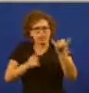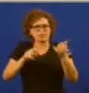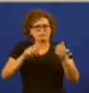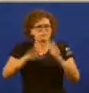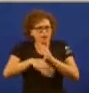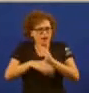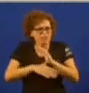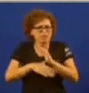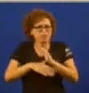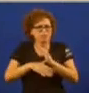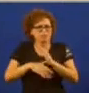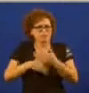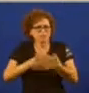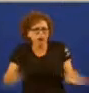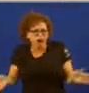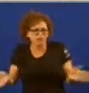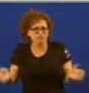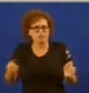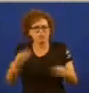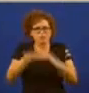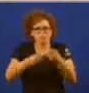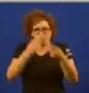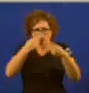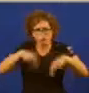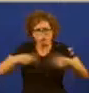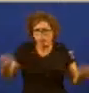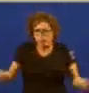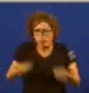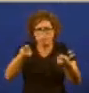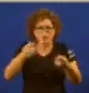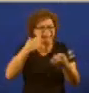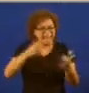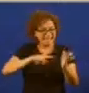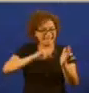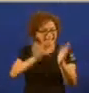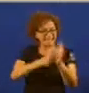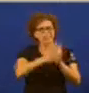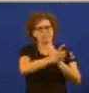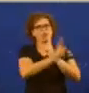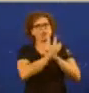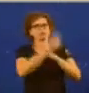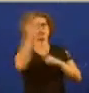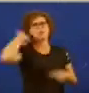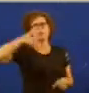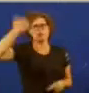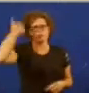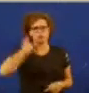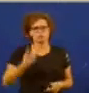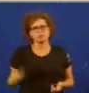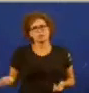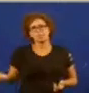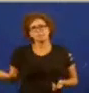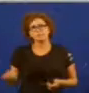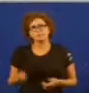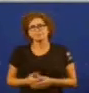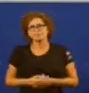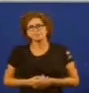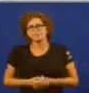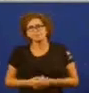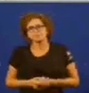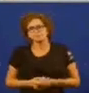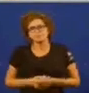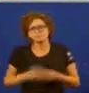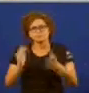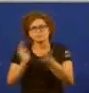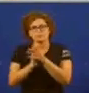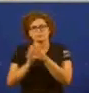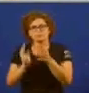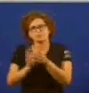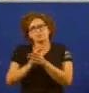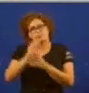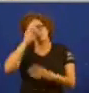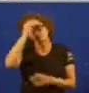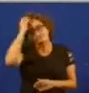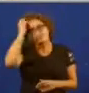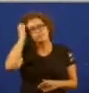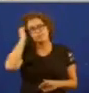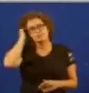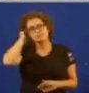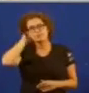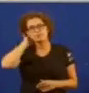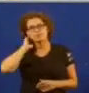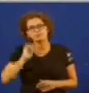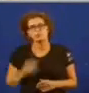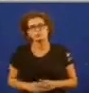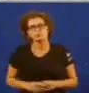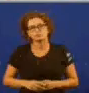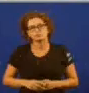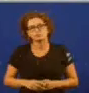oxe aquí pois nesta mañán e o certo é que ninguostede ninguo Partido Popular representan a moderación e